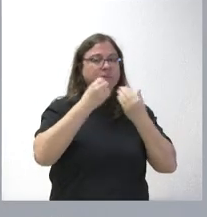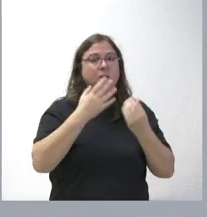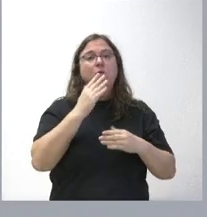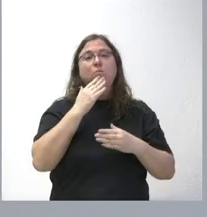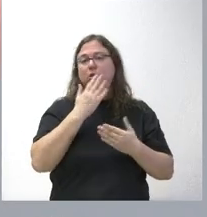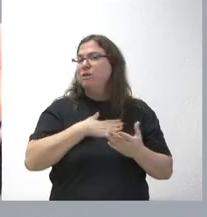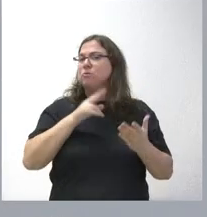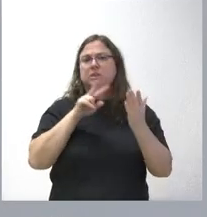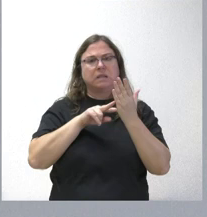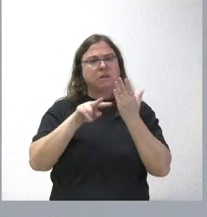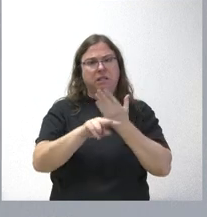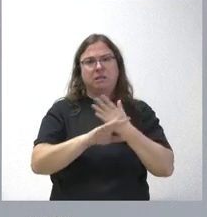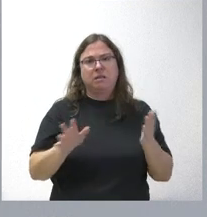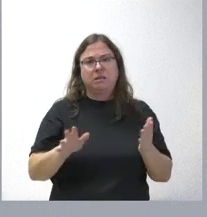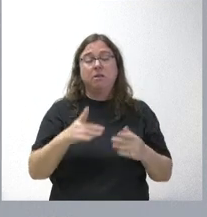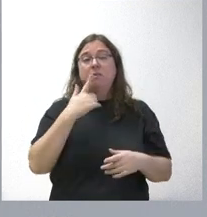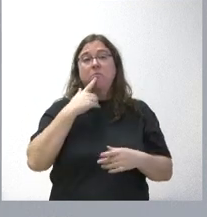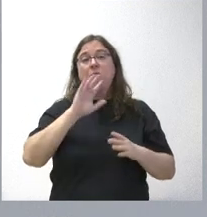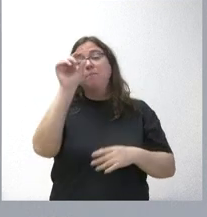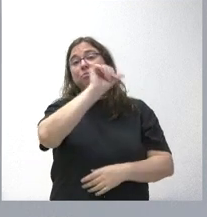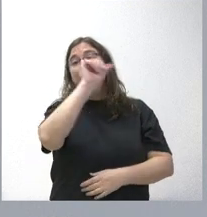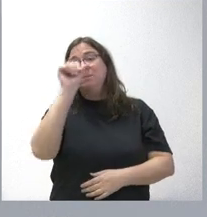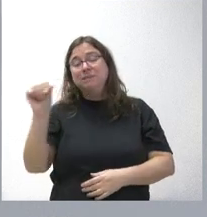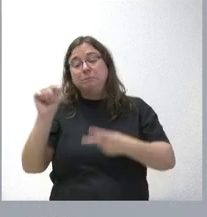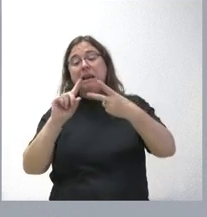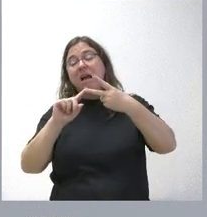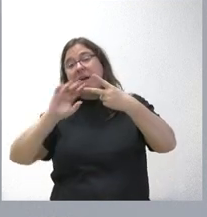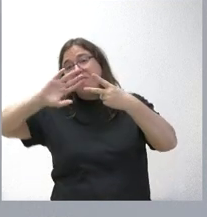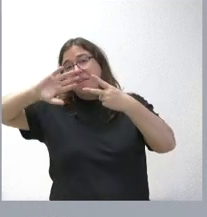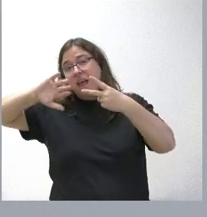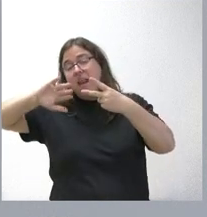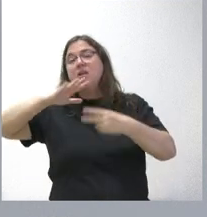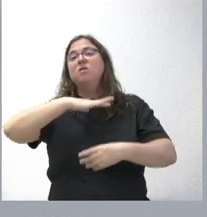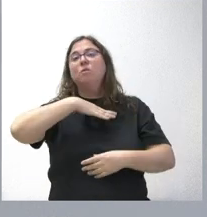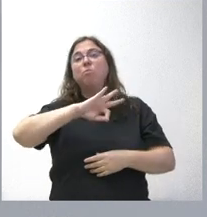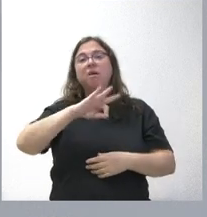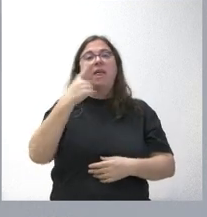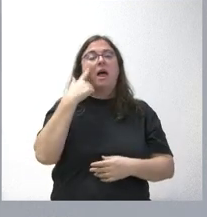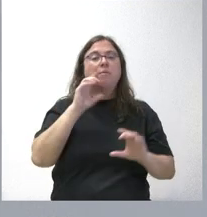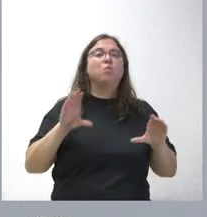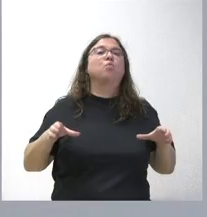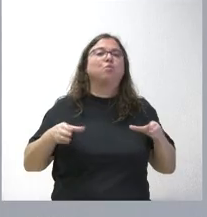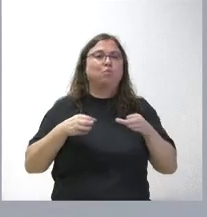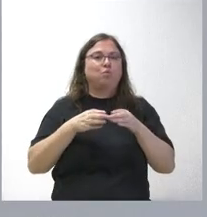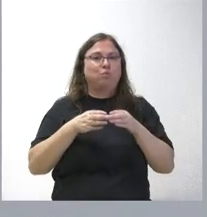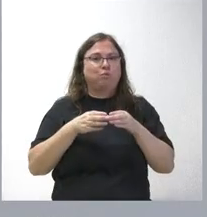transparencia. Seguramente, finales de la próxima semana, pues podamos tener esta reunión con aquellos grupos que lo deseen. Nosotros deseamos